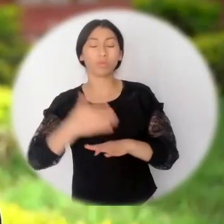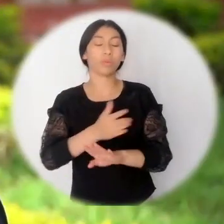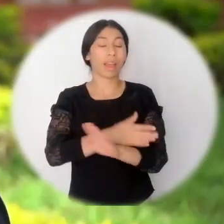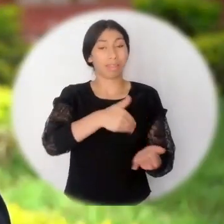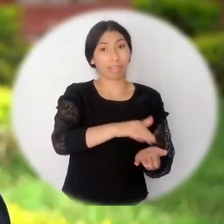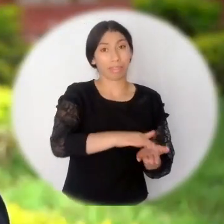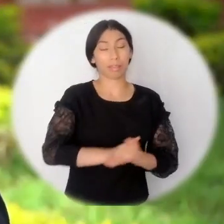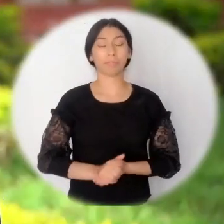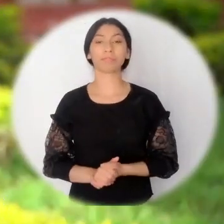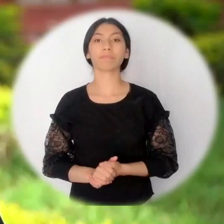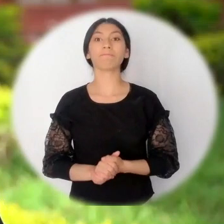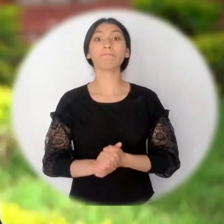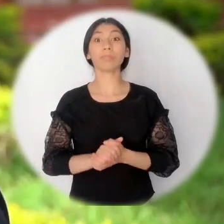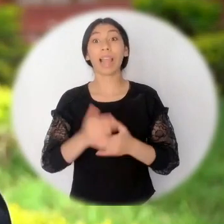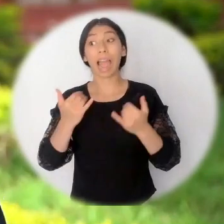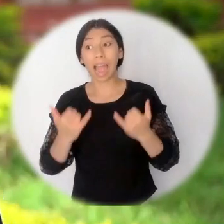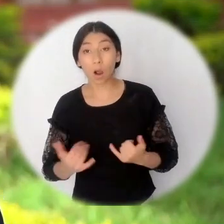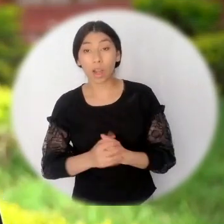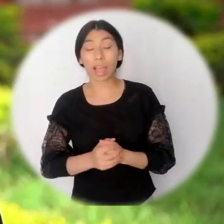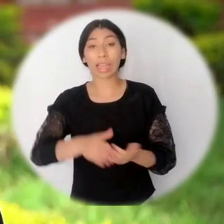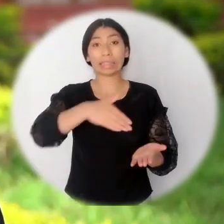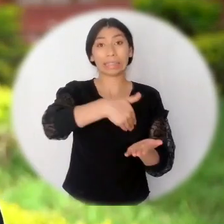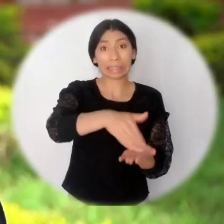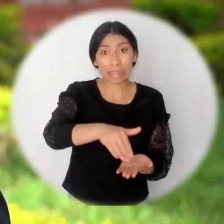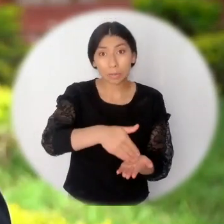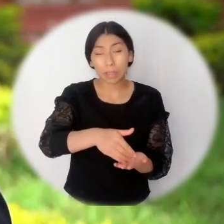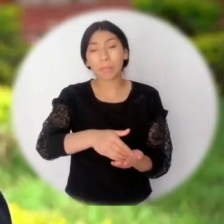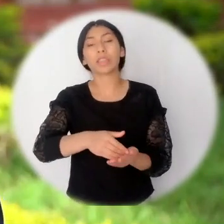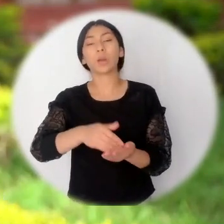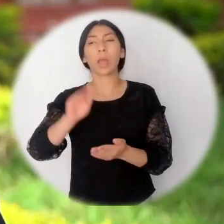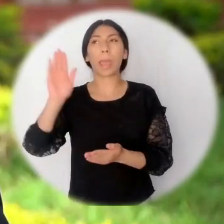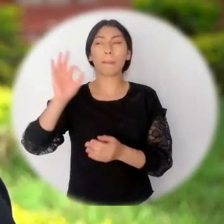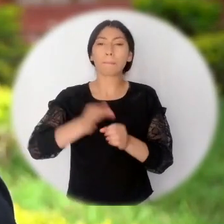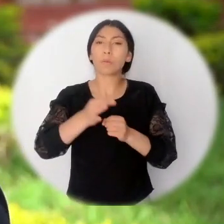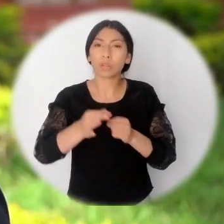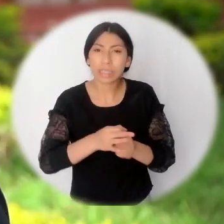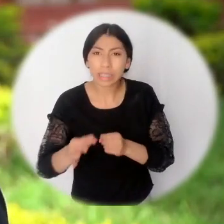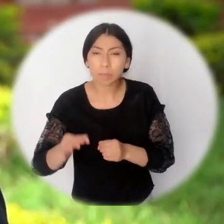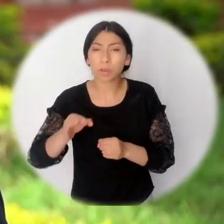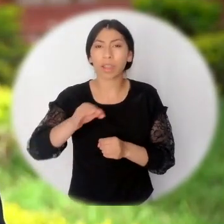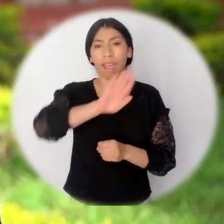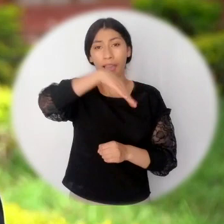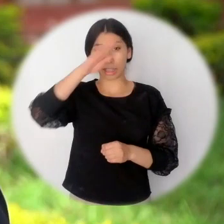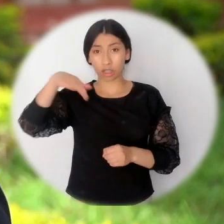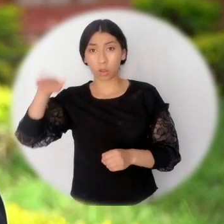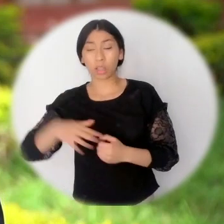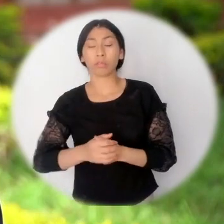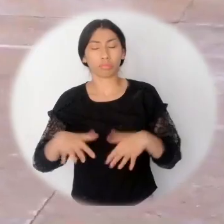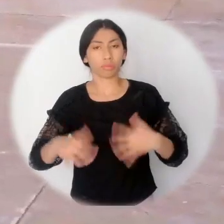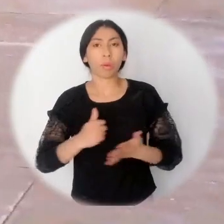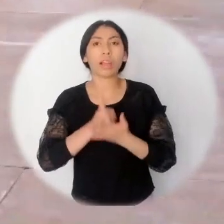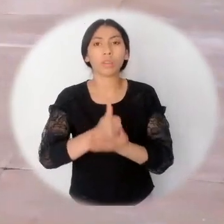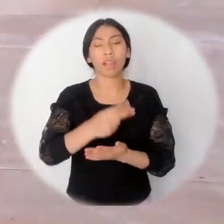Ante los desplazamientos forzados que se han presentado en los municipios antioqueños de Tarasay, Cáceres, la Unidad para las Víctimas continúa brindando atención a cerca de